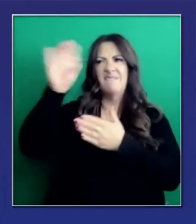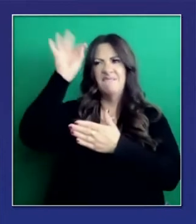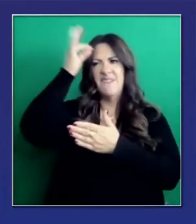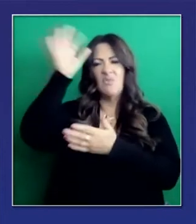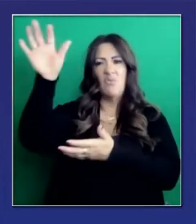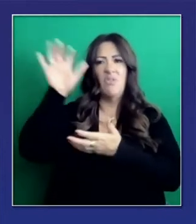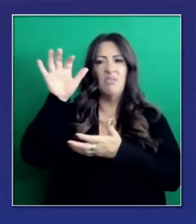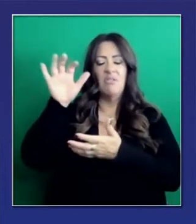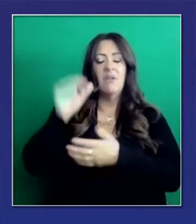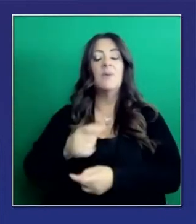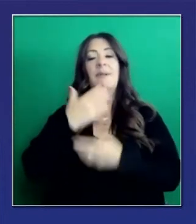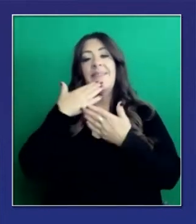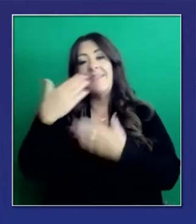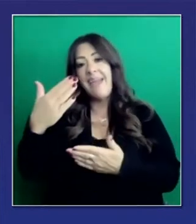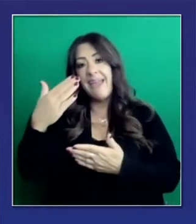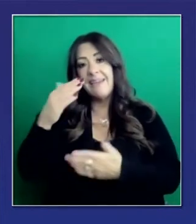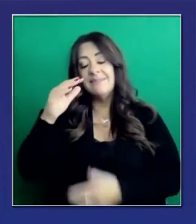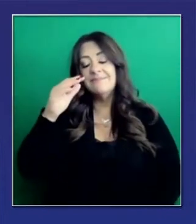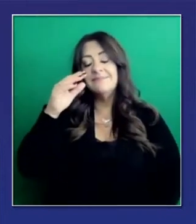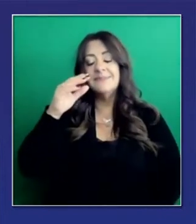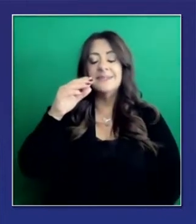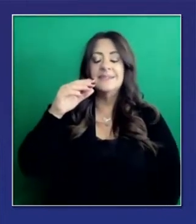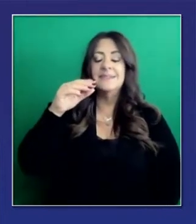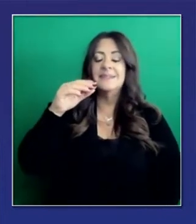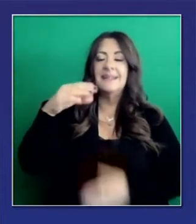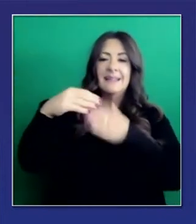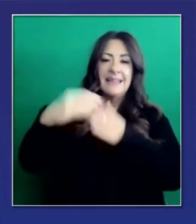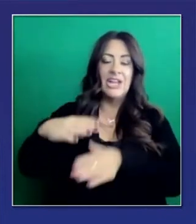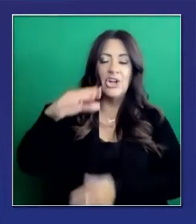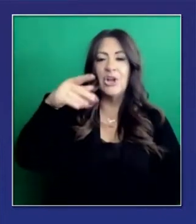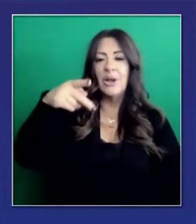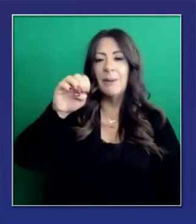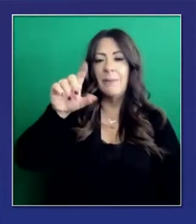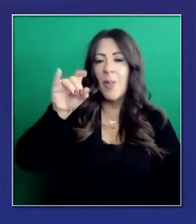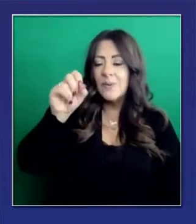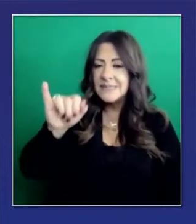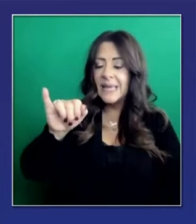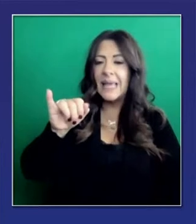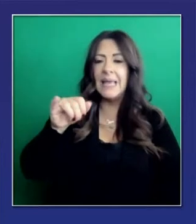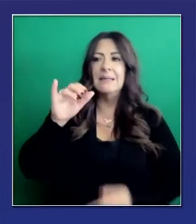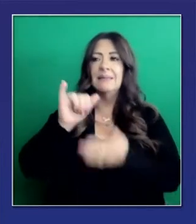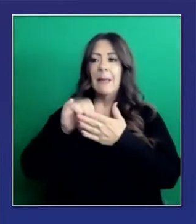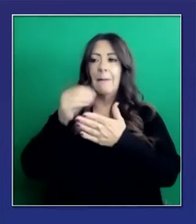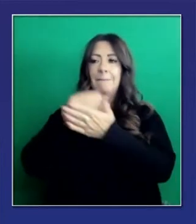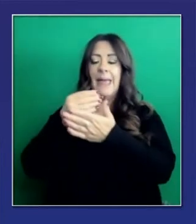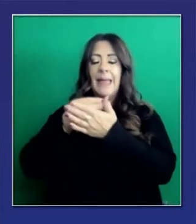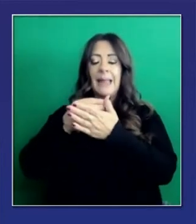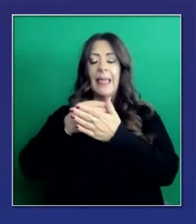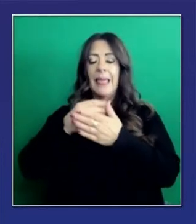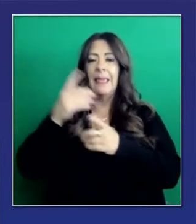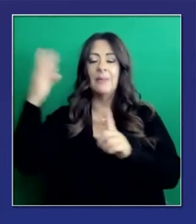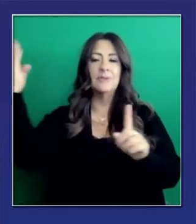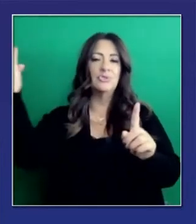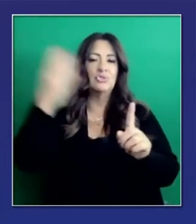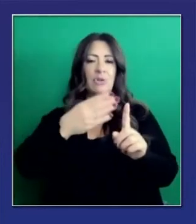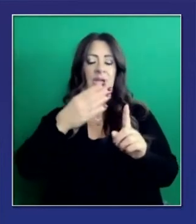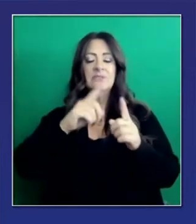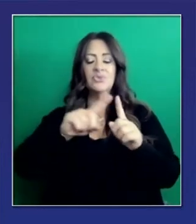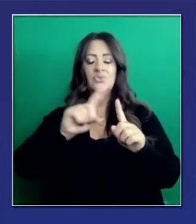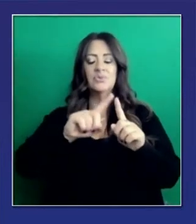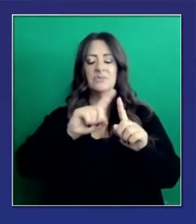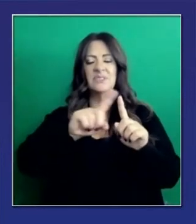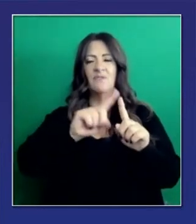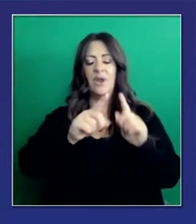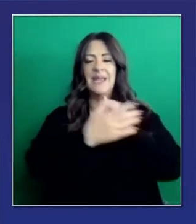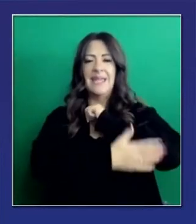a nuestra vocero Pelosi por los 2.6 mil millones de dólares que irán automáticamente a ciertos condados